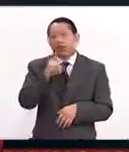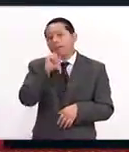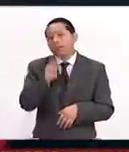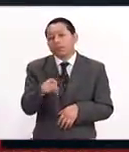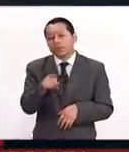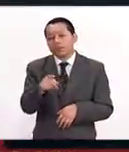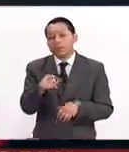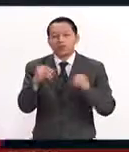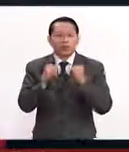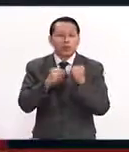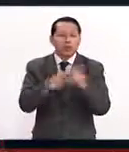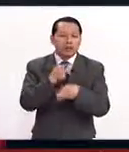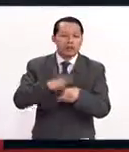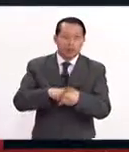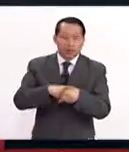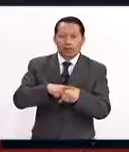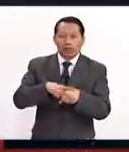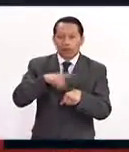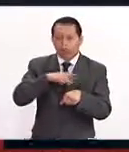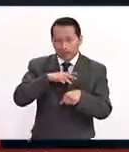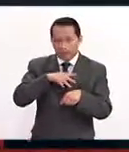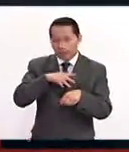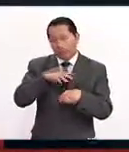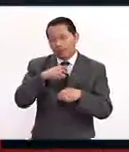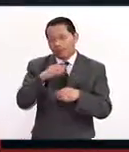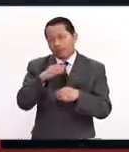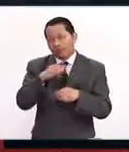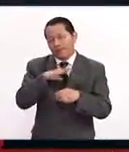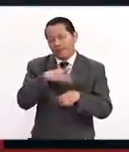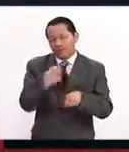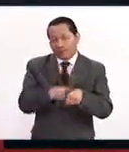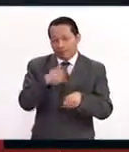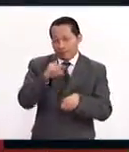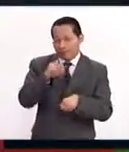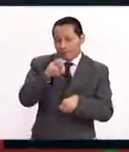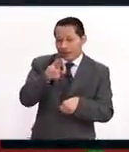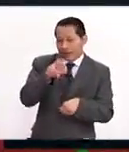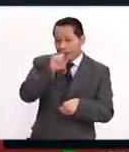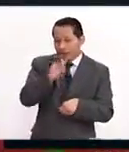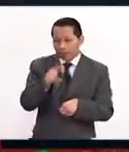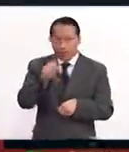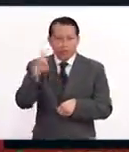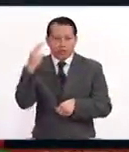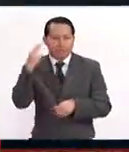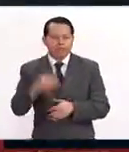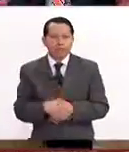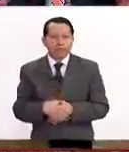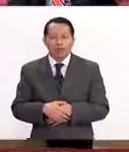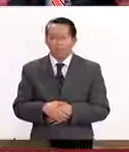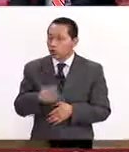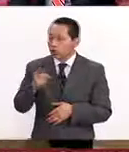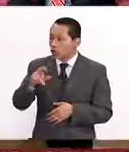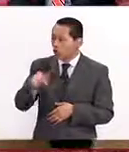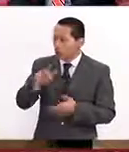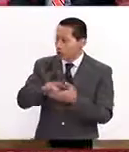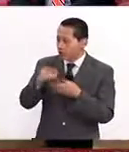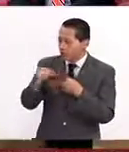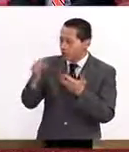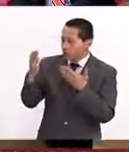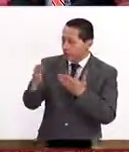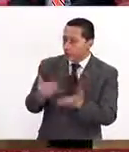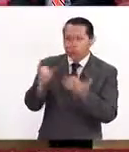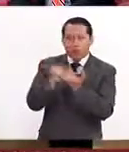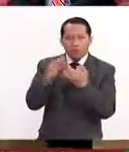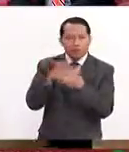el Instituto Nacional de Enfermedades Respiratorias, la UNAM y el Centro de Foniatría y Audiología. Doctora, pues muchísimas gracias por estar aquí, por hablarnos